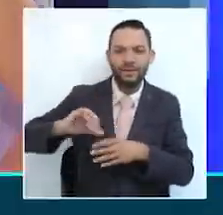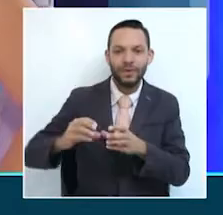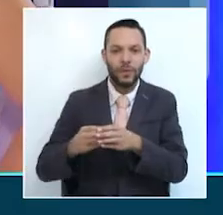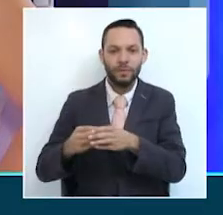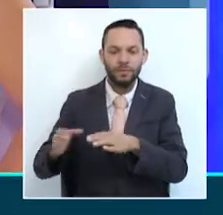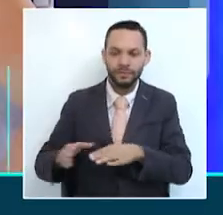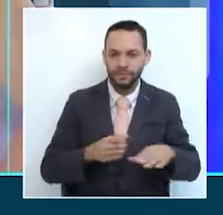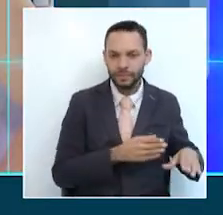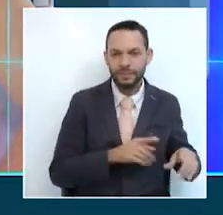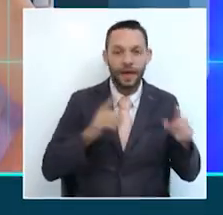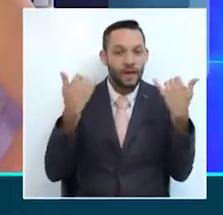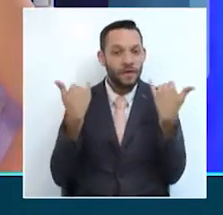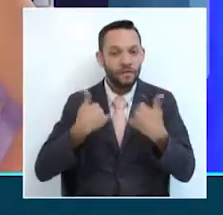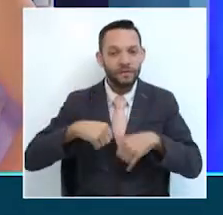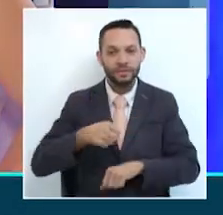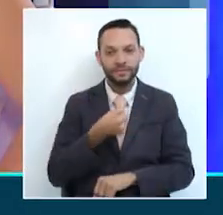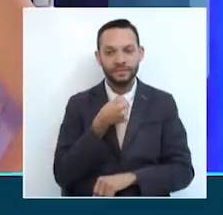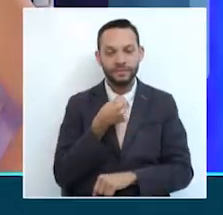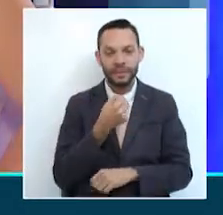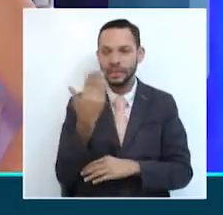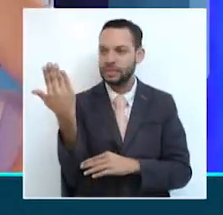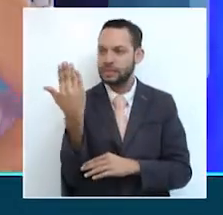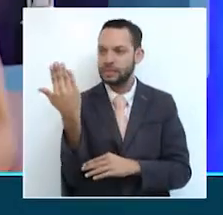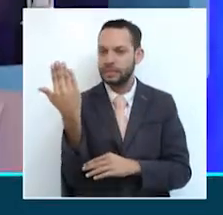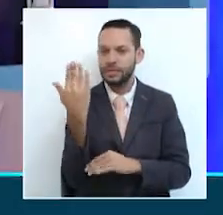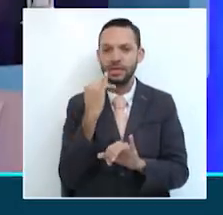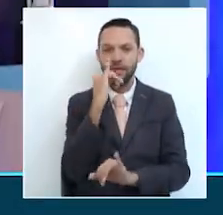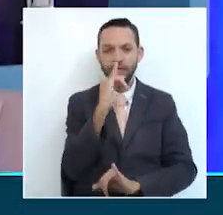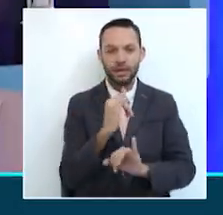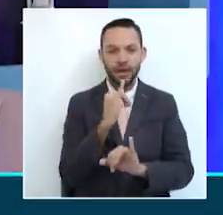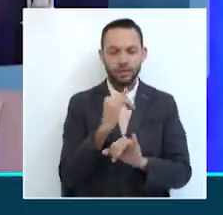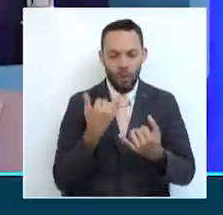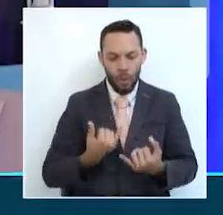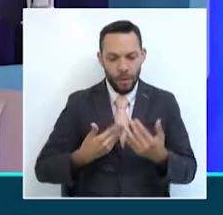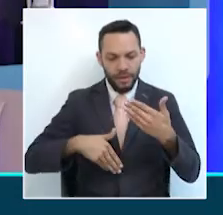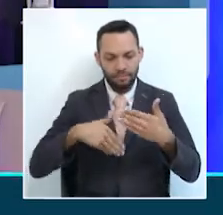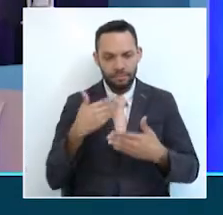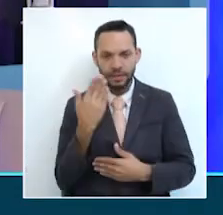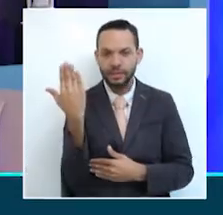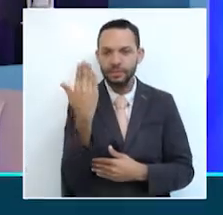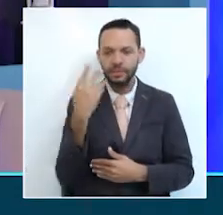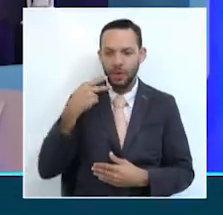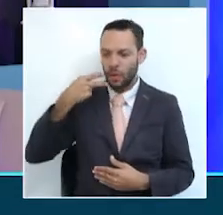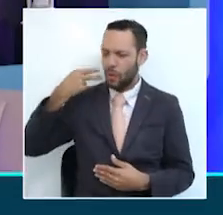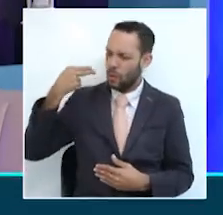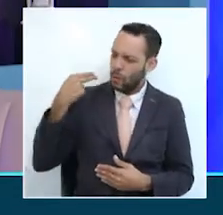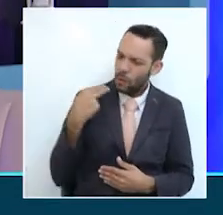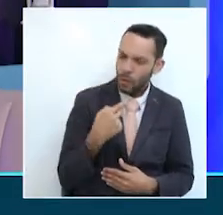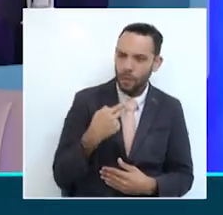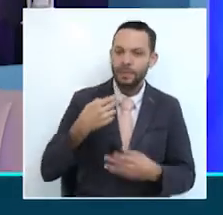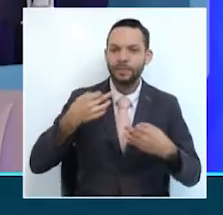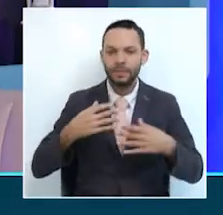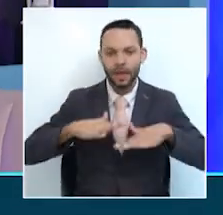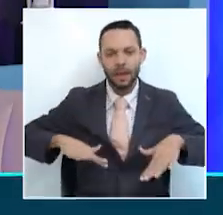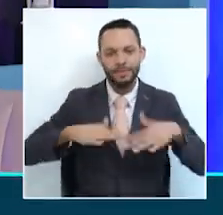Y en Cines 3, el Festival Internacional de Cine de Manizales dio apertura hoy con la proyección del documental del Palenque de San Bacilo en el Teatro